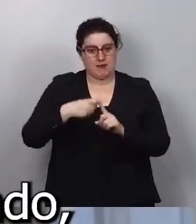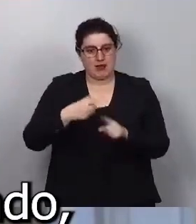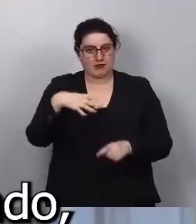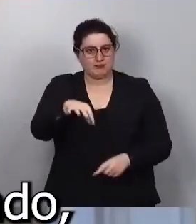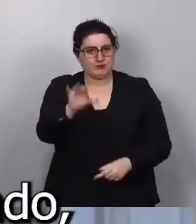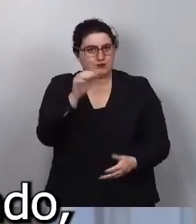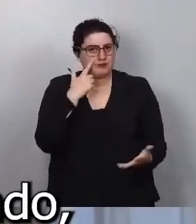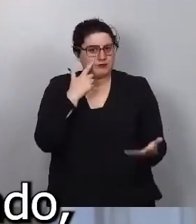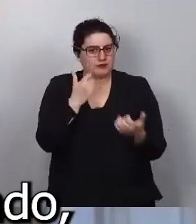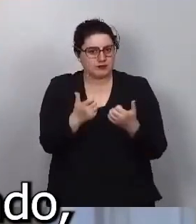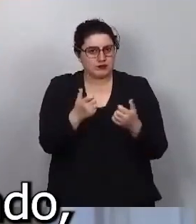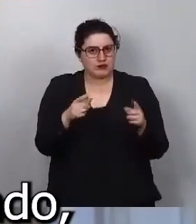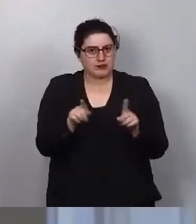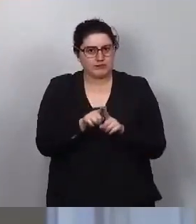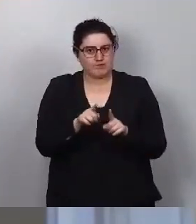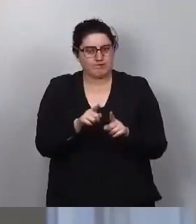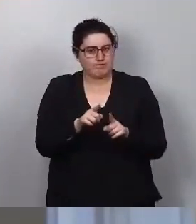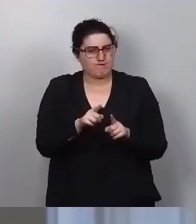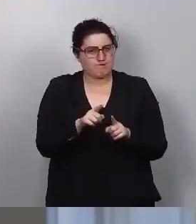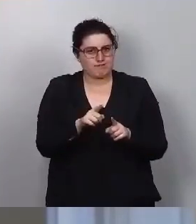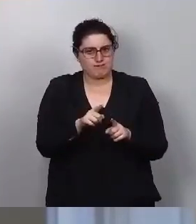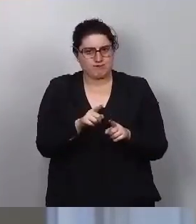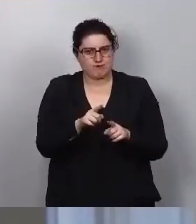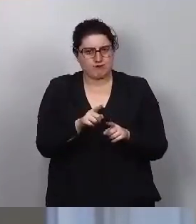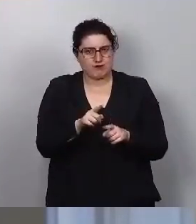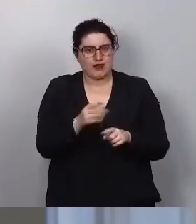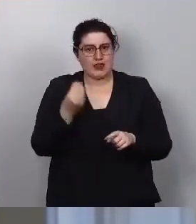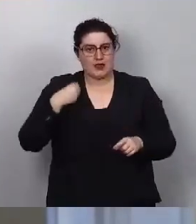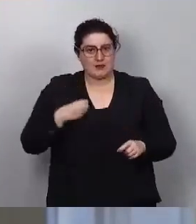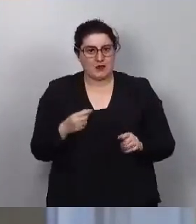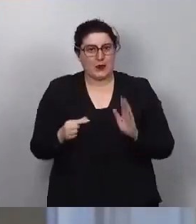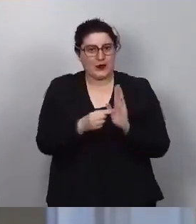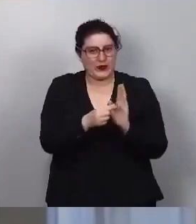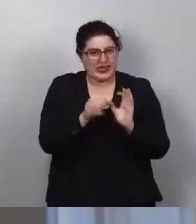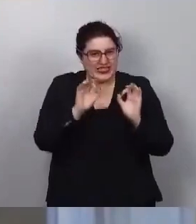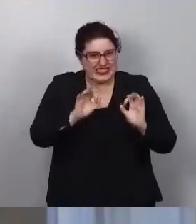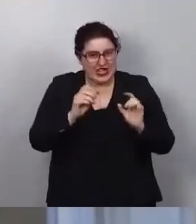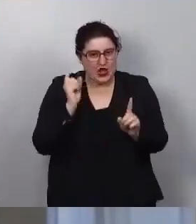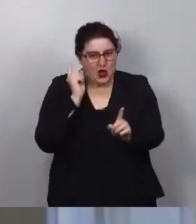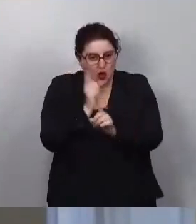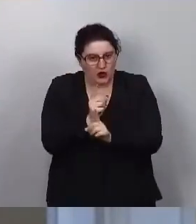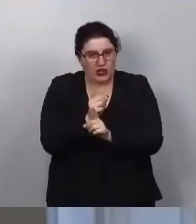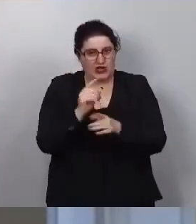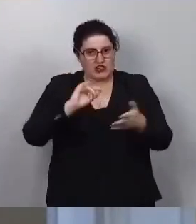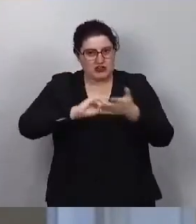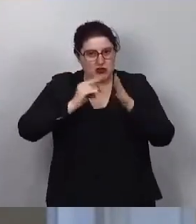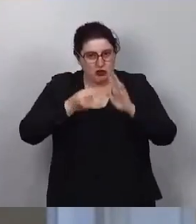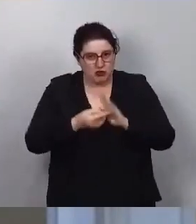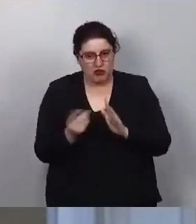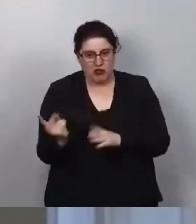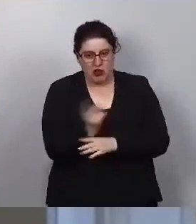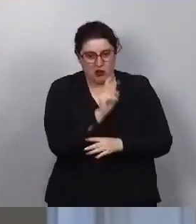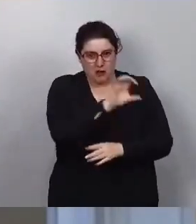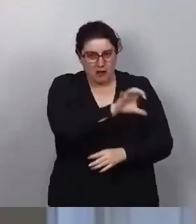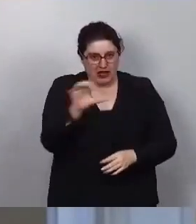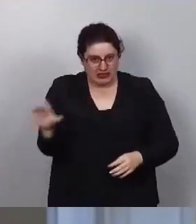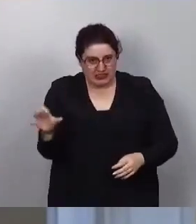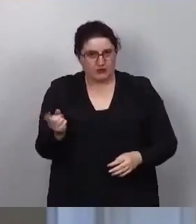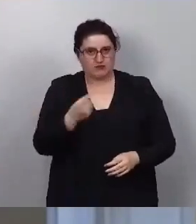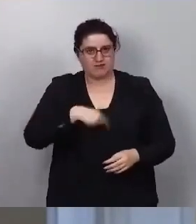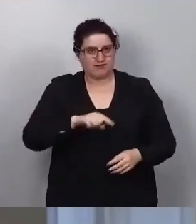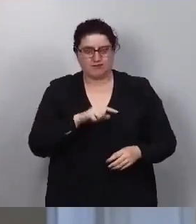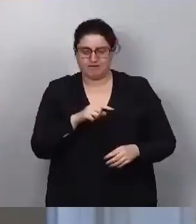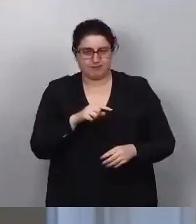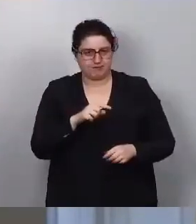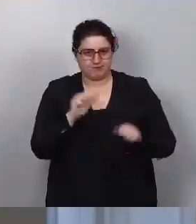rechazo frontal rotundo a jamás, que está en contra de la solución de los dos Estados. España,